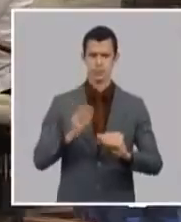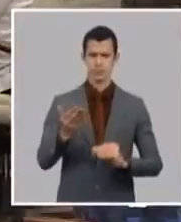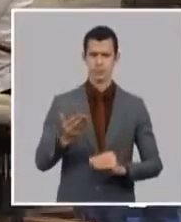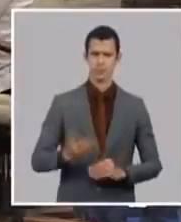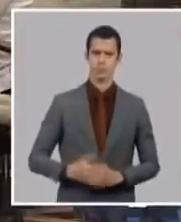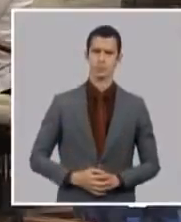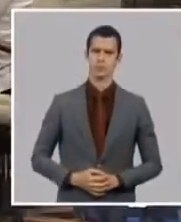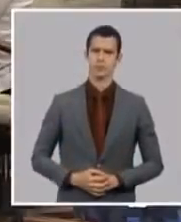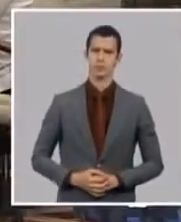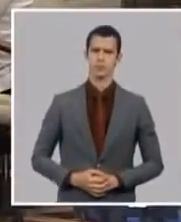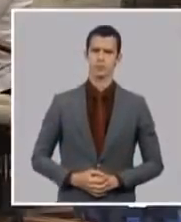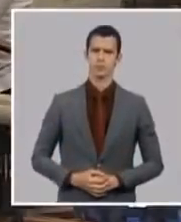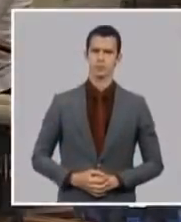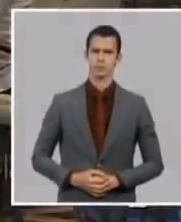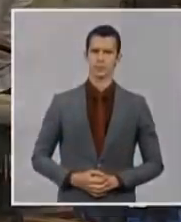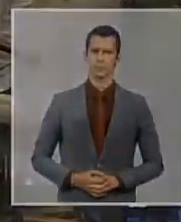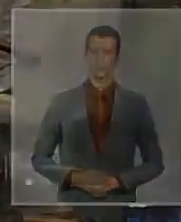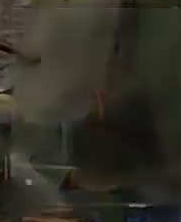gracias